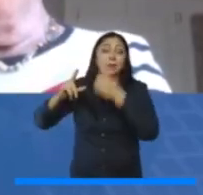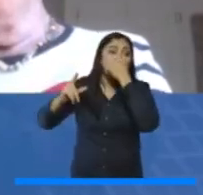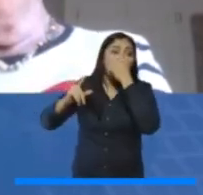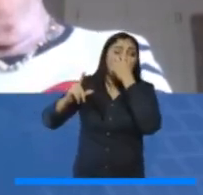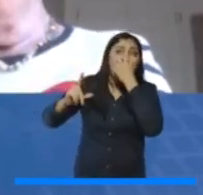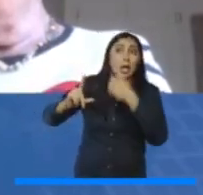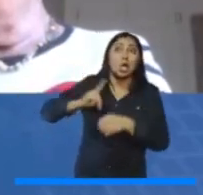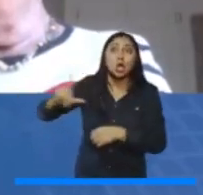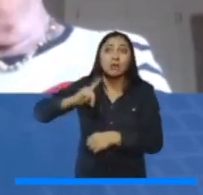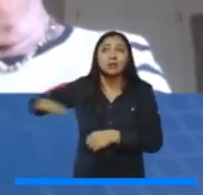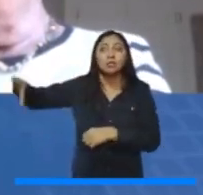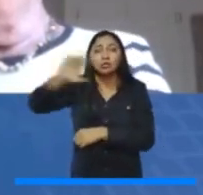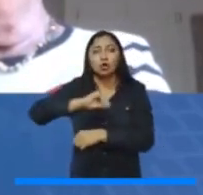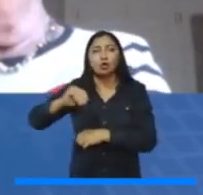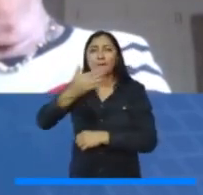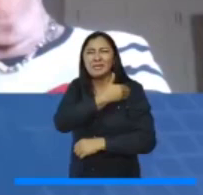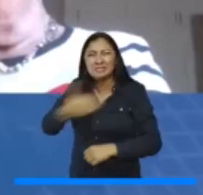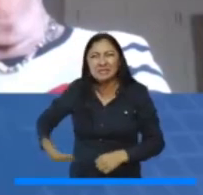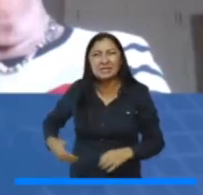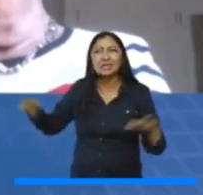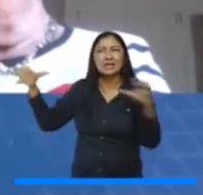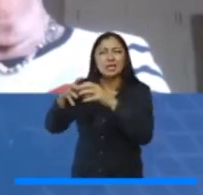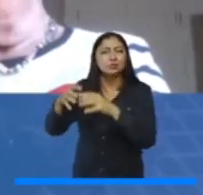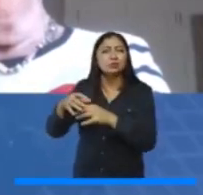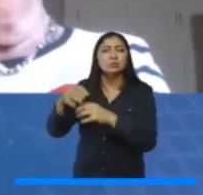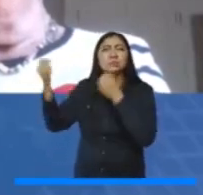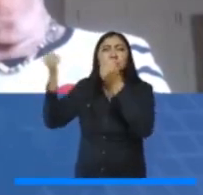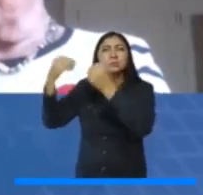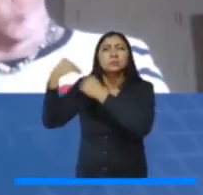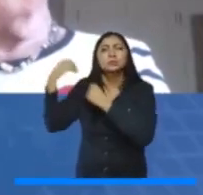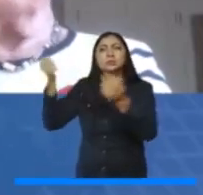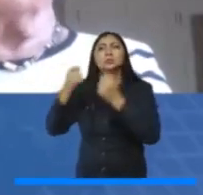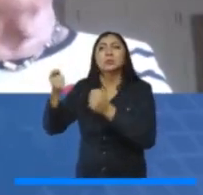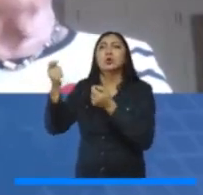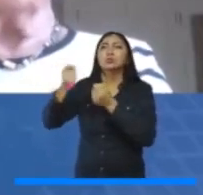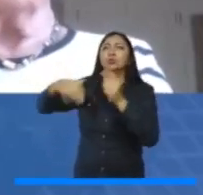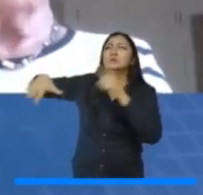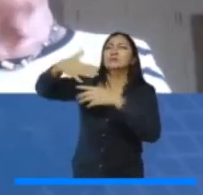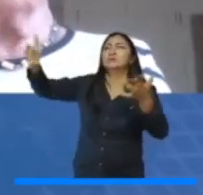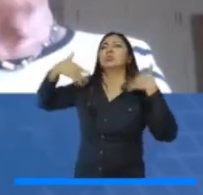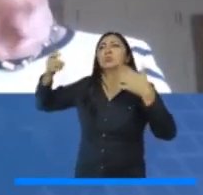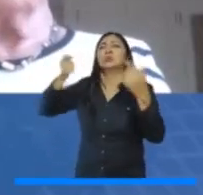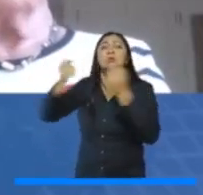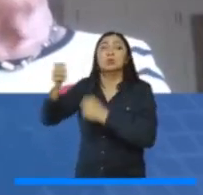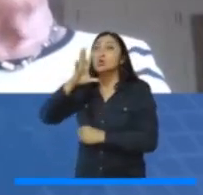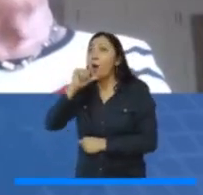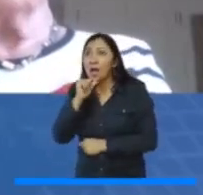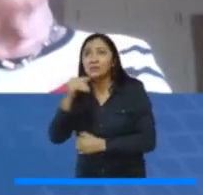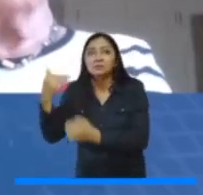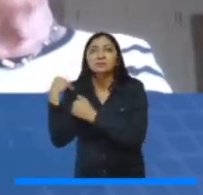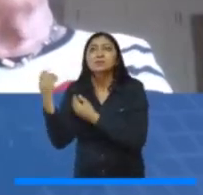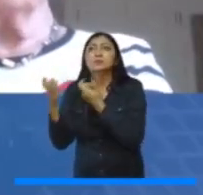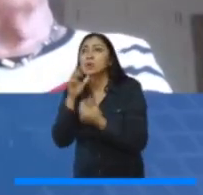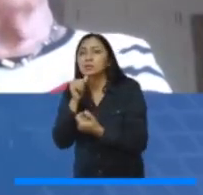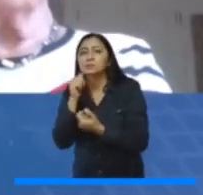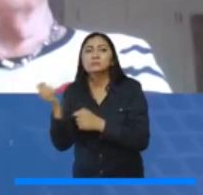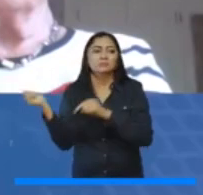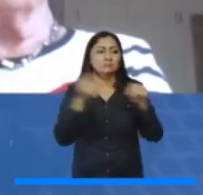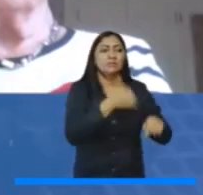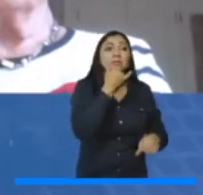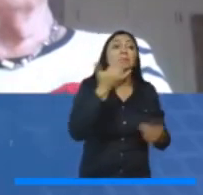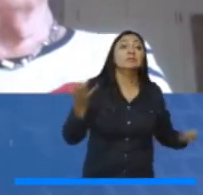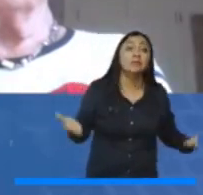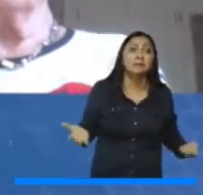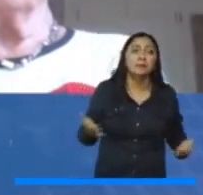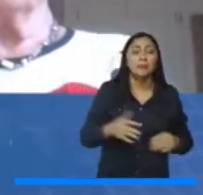una voluntad política para controlar esta catástrofe climática. Yo le diría que